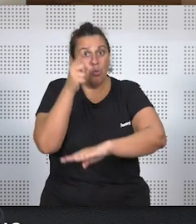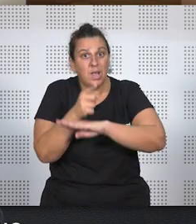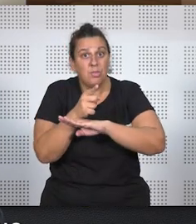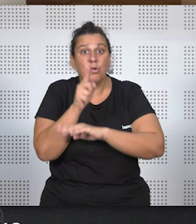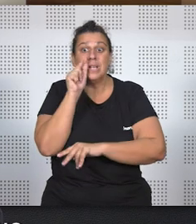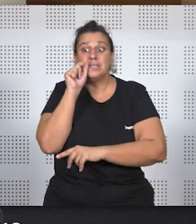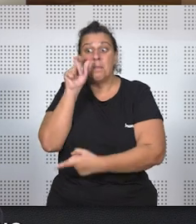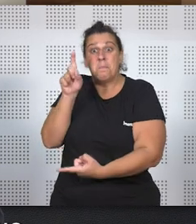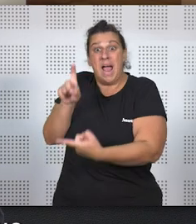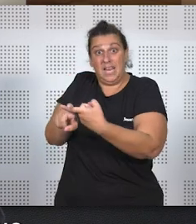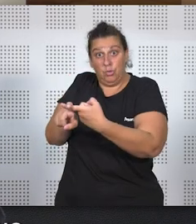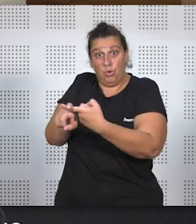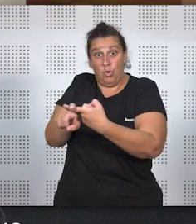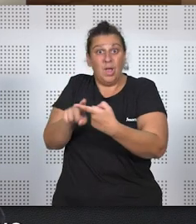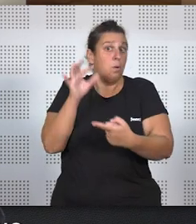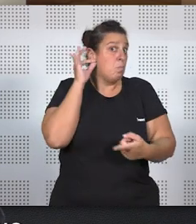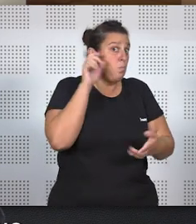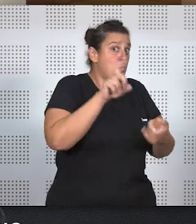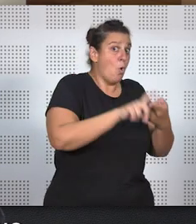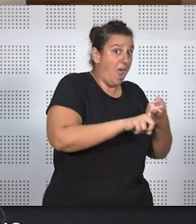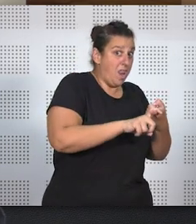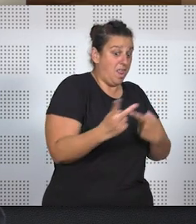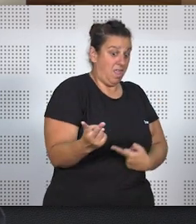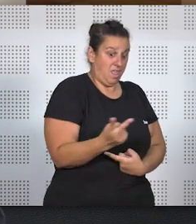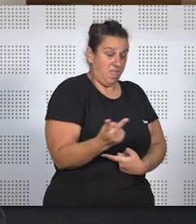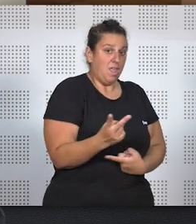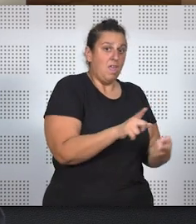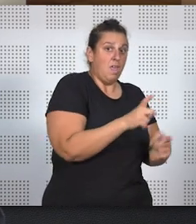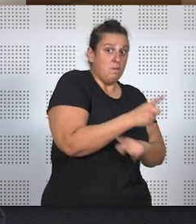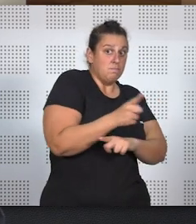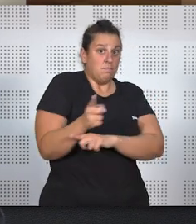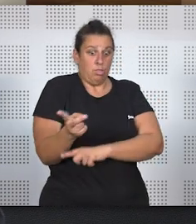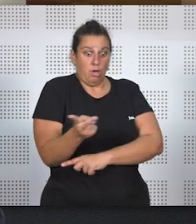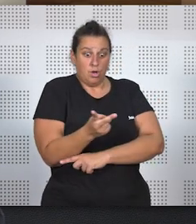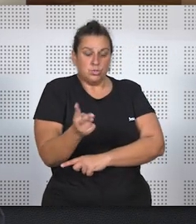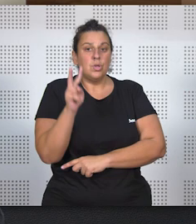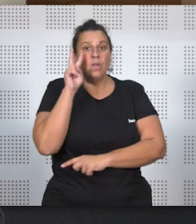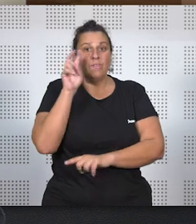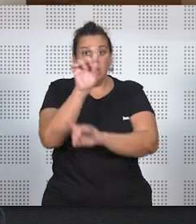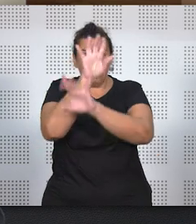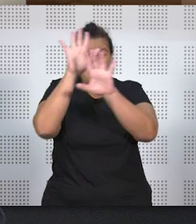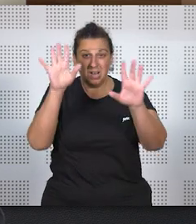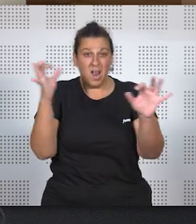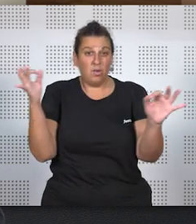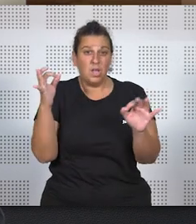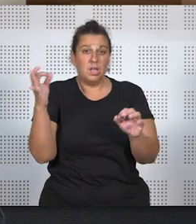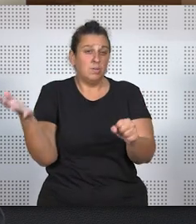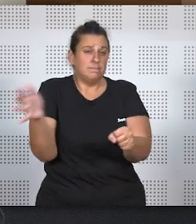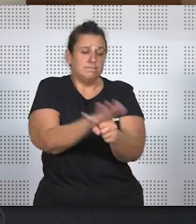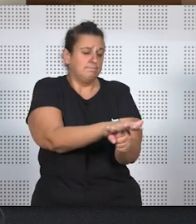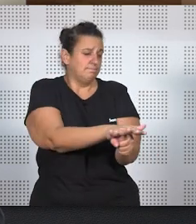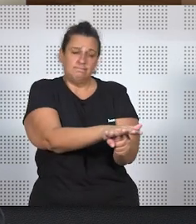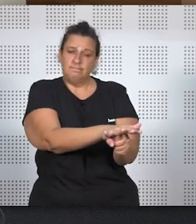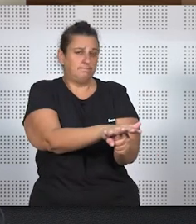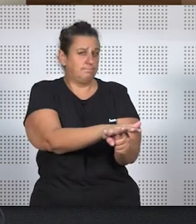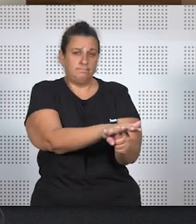obligaciones del marido y de la mujer, vemos claramente que la incapacita, o sea,